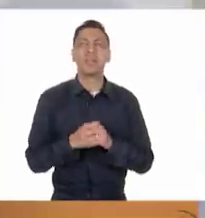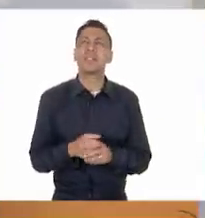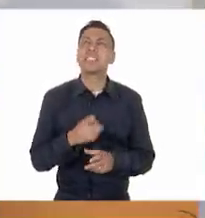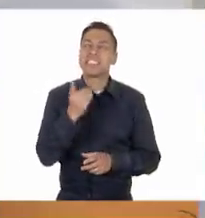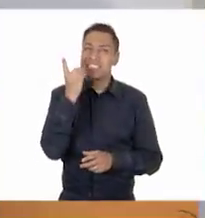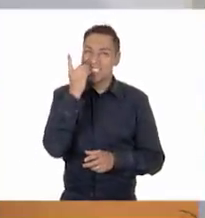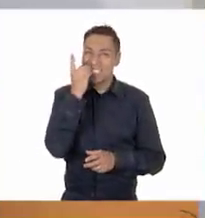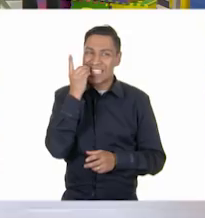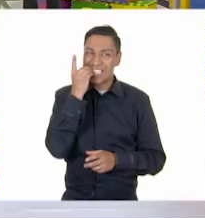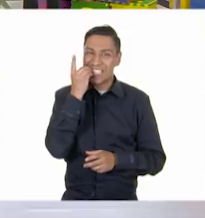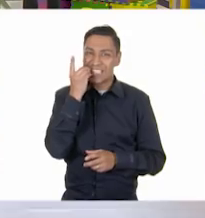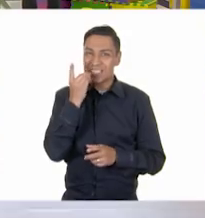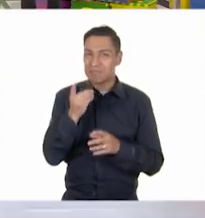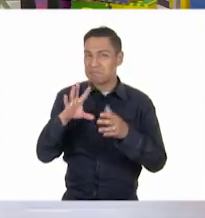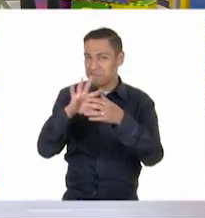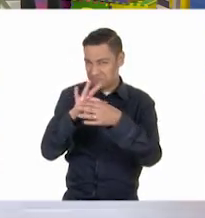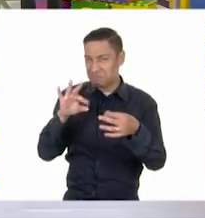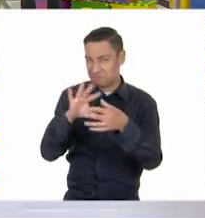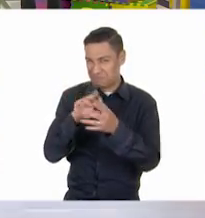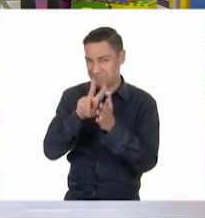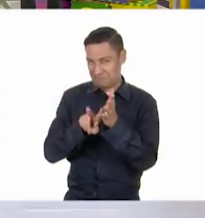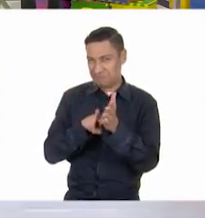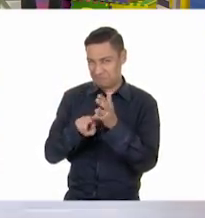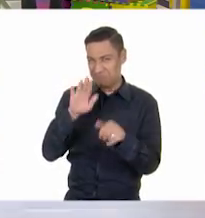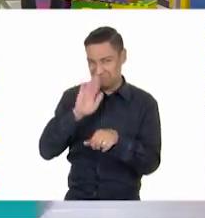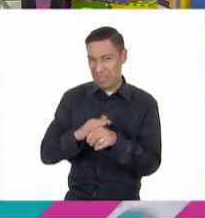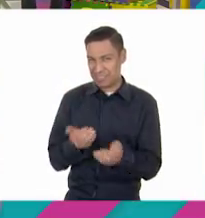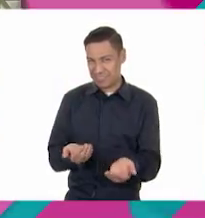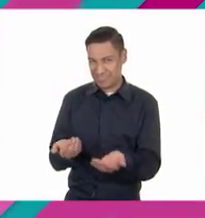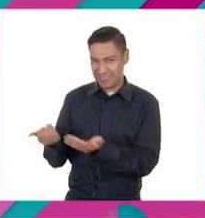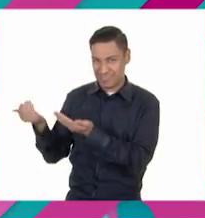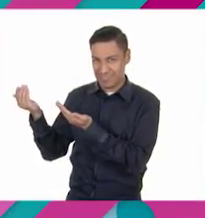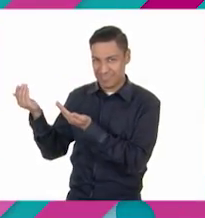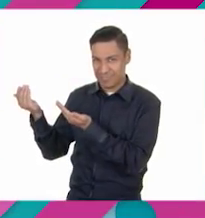los dientes, ¿qué te parece si vamos a ver el siguiente video? Veamos entonces.